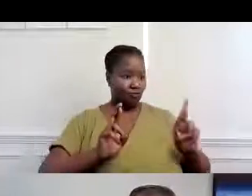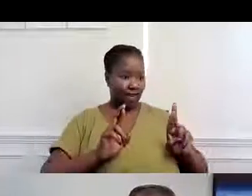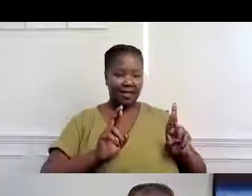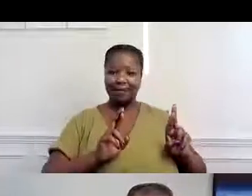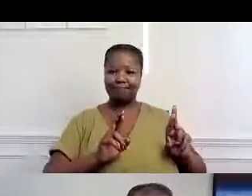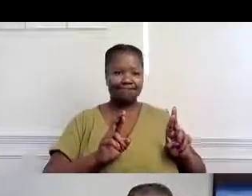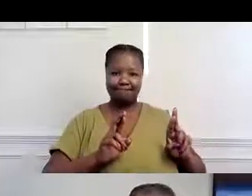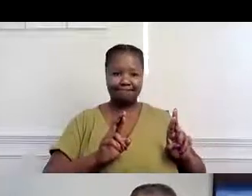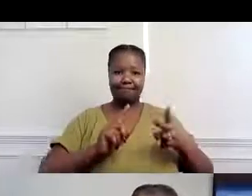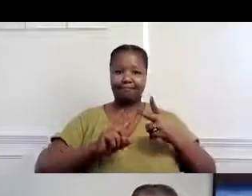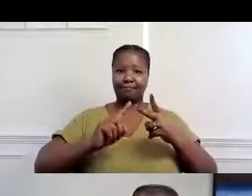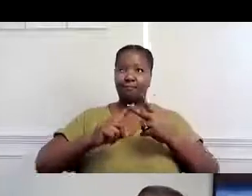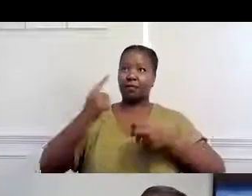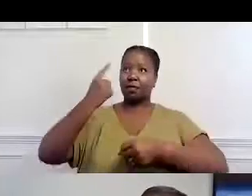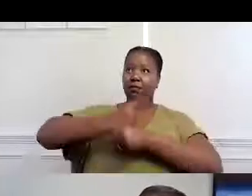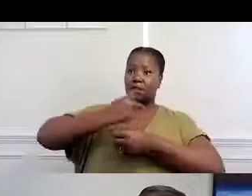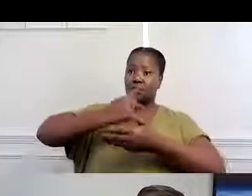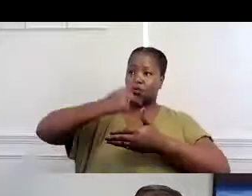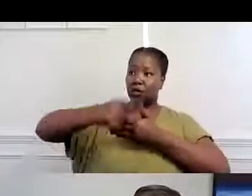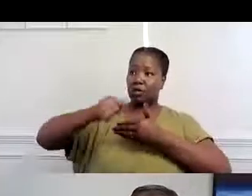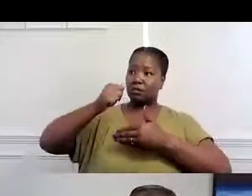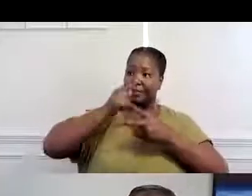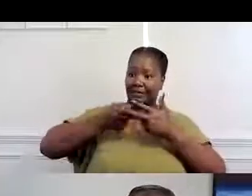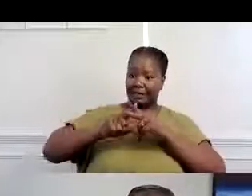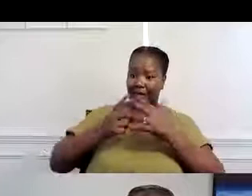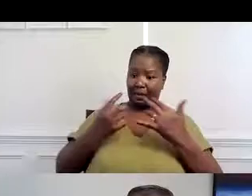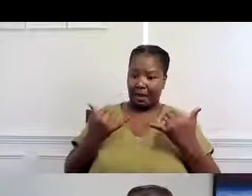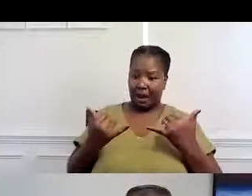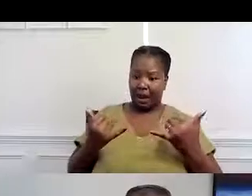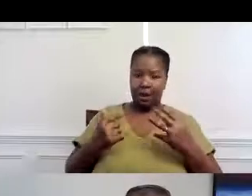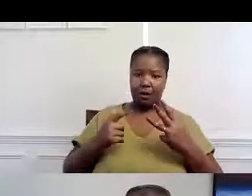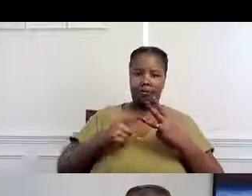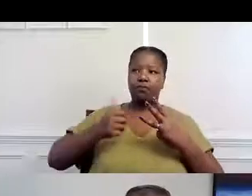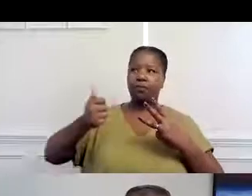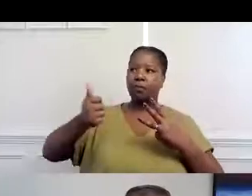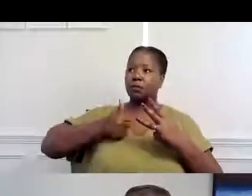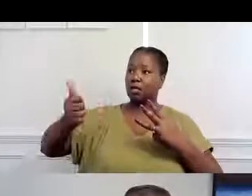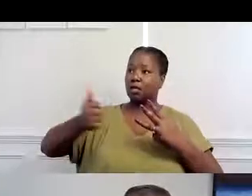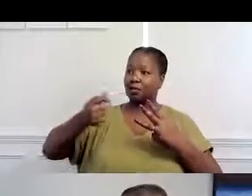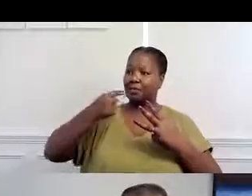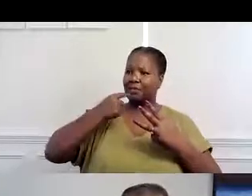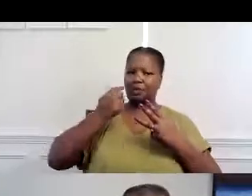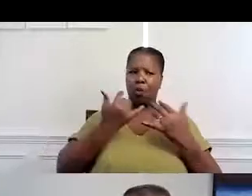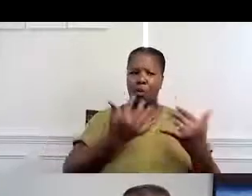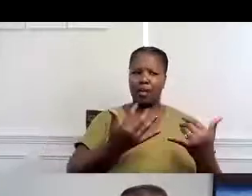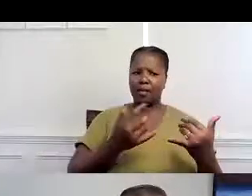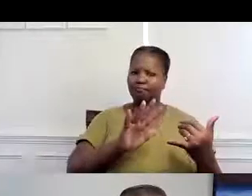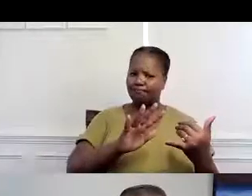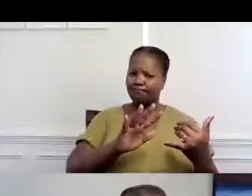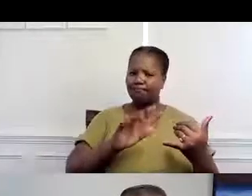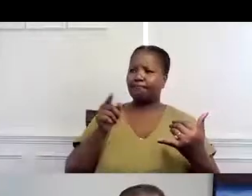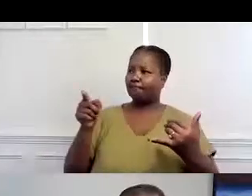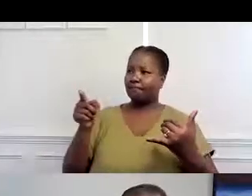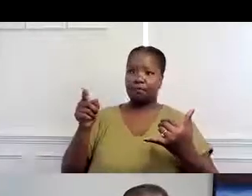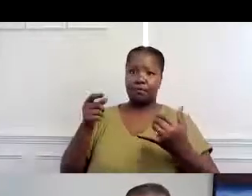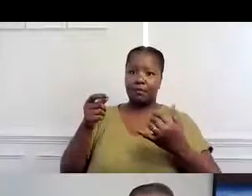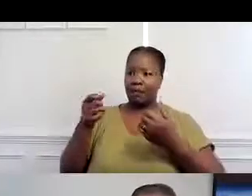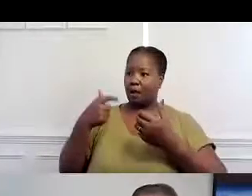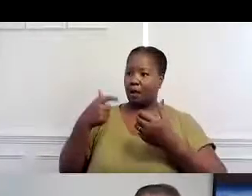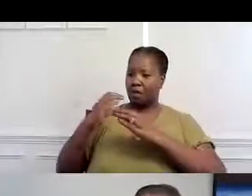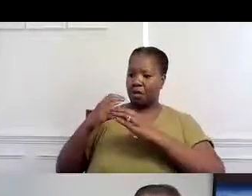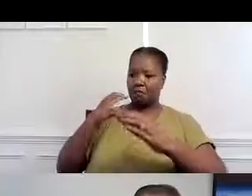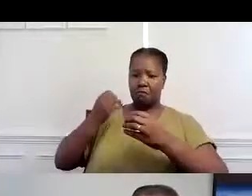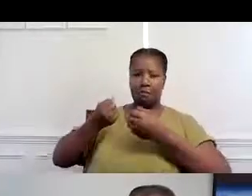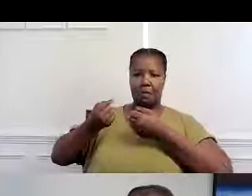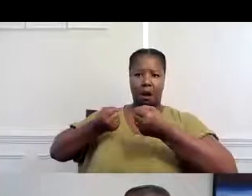lista para regresar. Tal vez el servicio, un programa cotidiano, diga, nosotros ya estamos listos. O